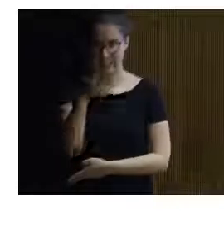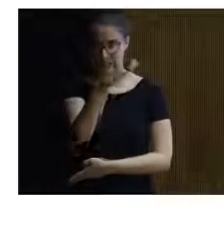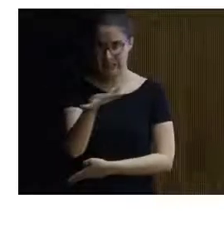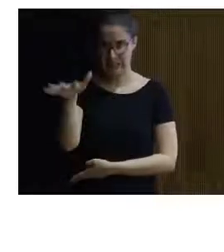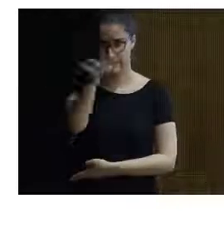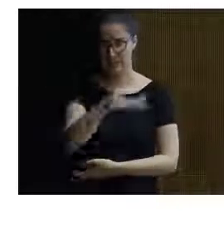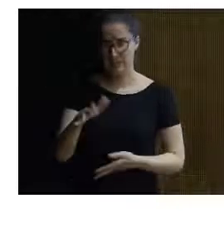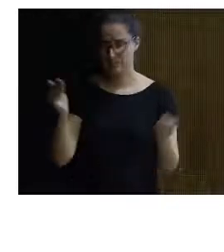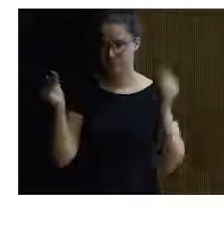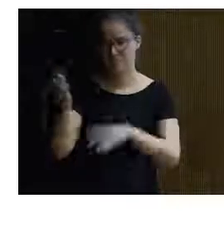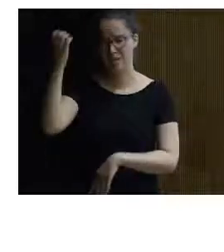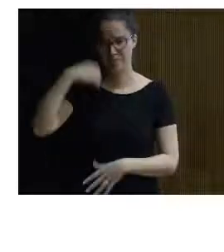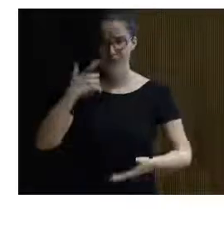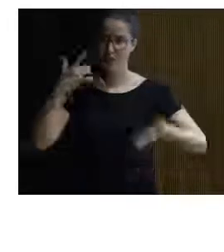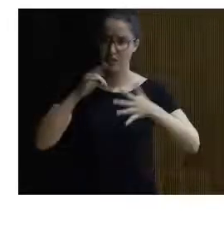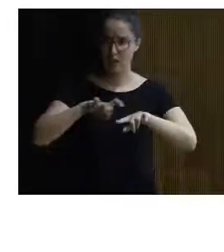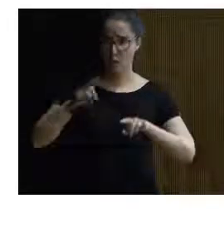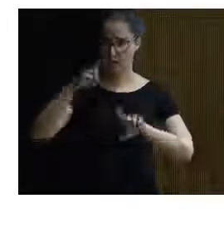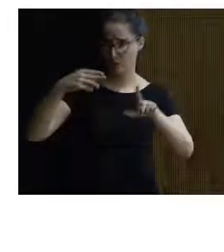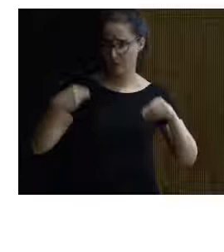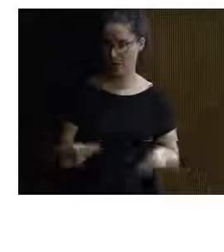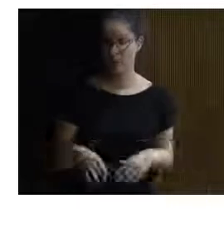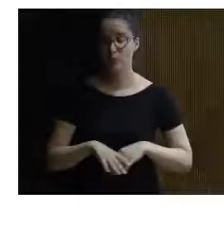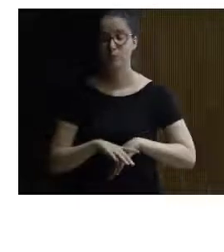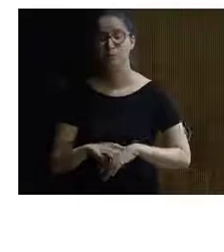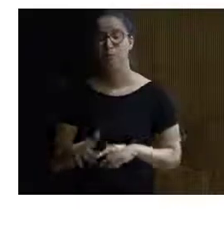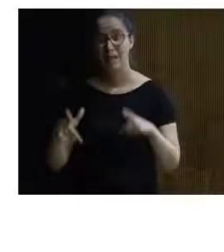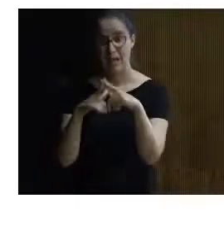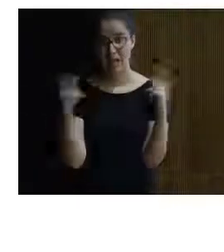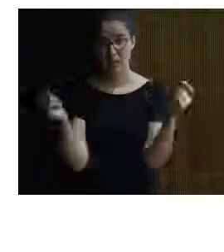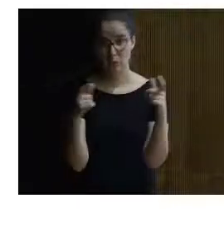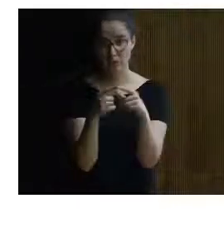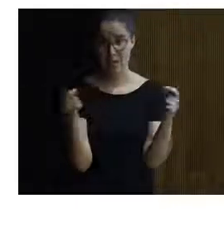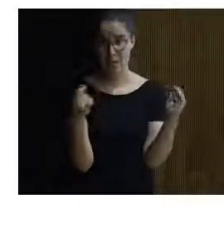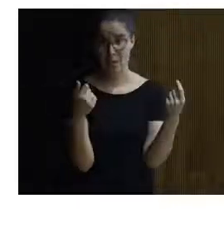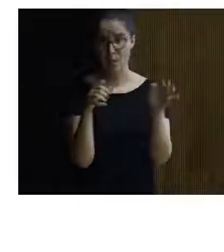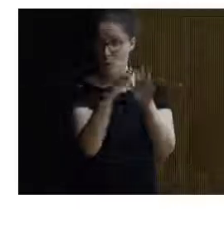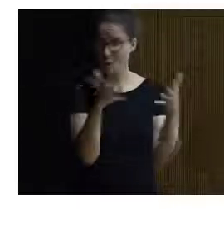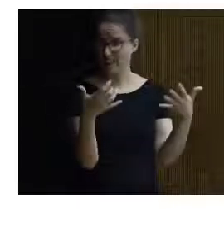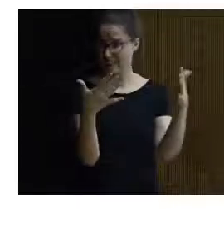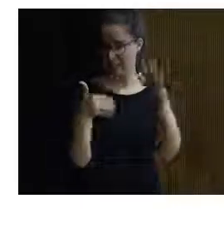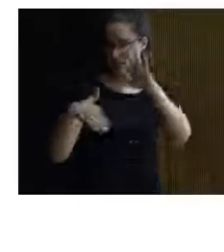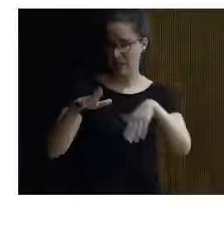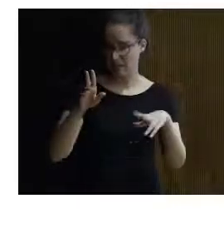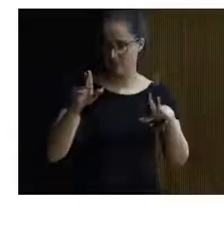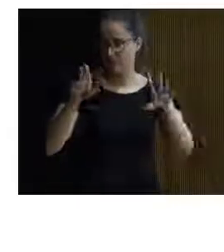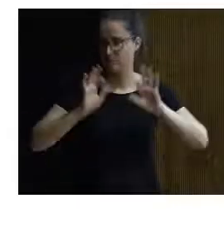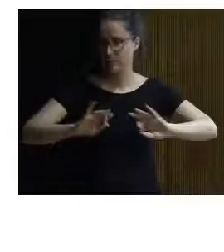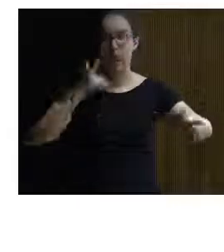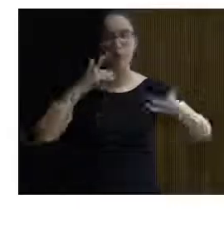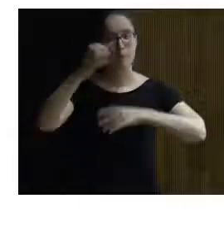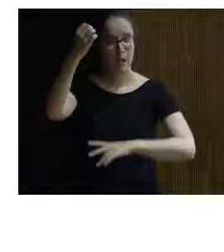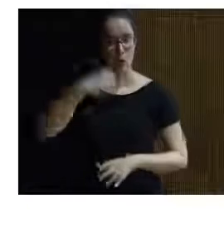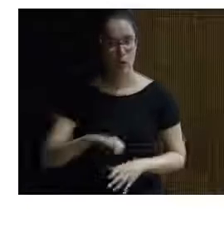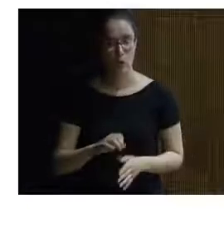más concentran este tipo de pinturas en el Principado hay más de una decena de cuevas con arte paleolítico las